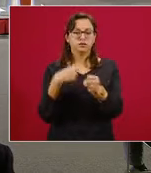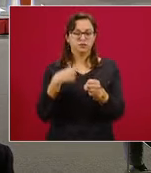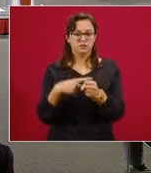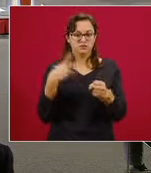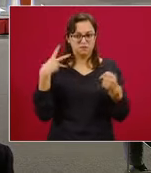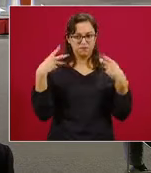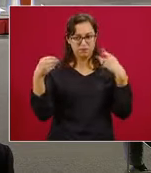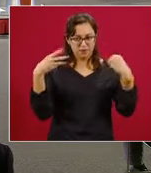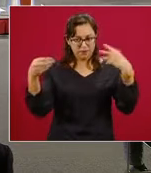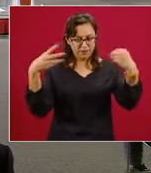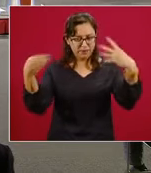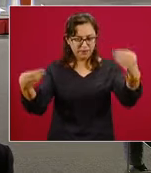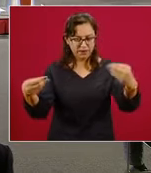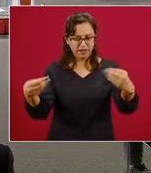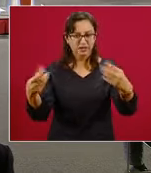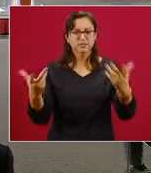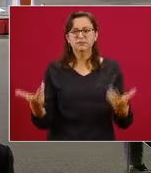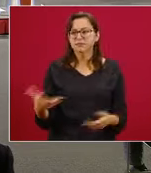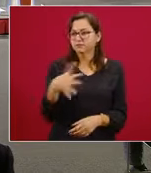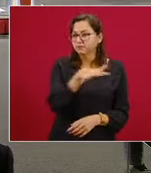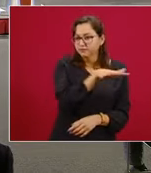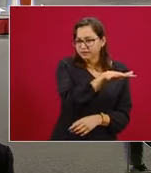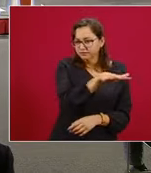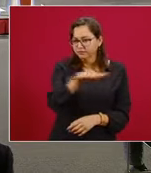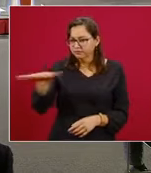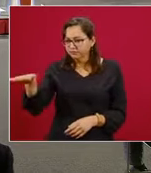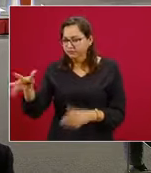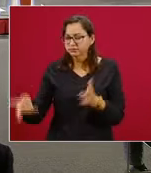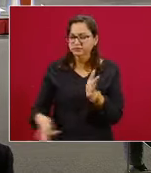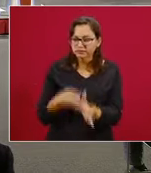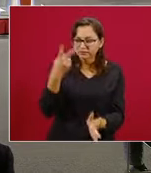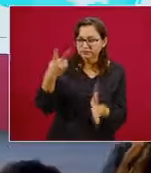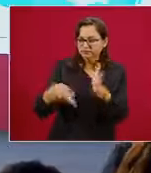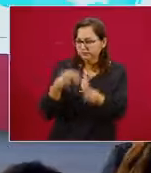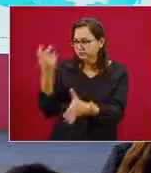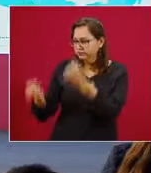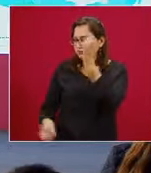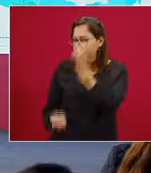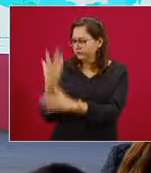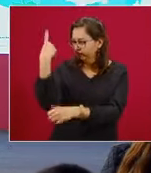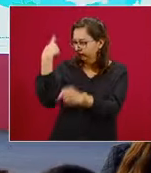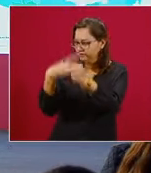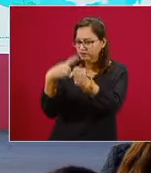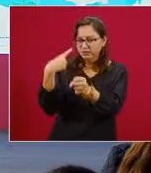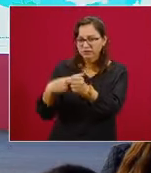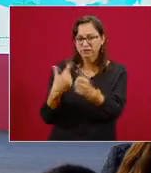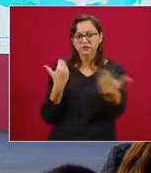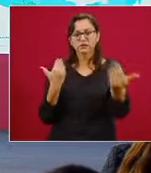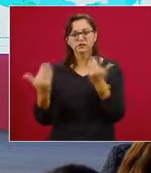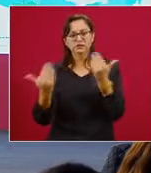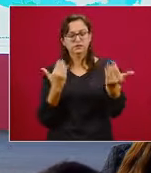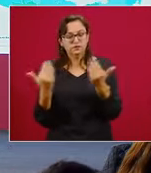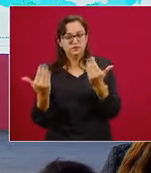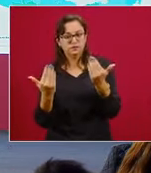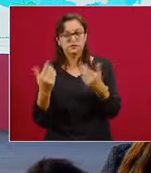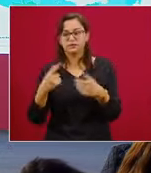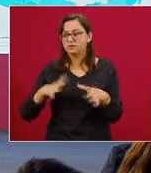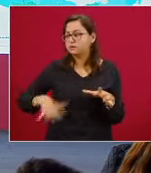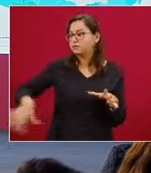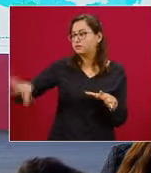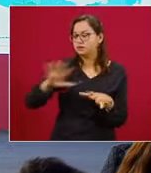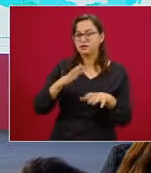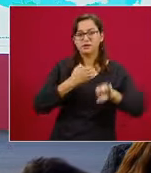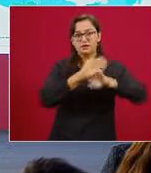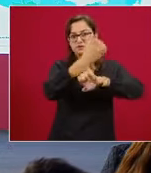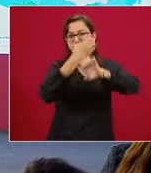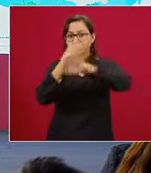término genérico en el que se considera la ocurrencia de nuevos casos con respecto a la población existente en cada